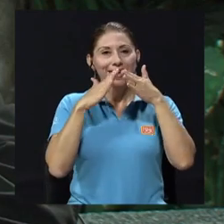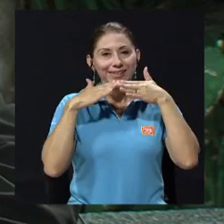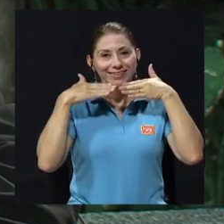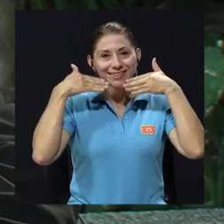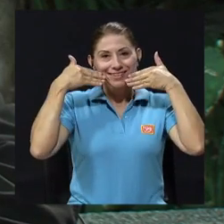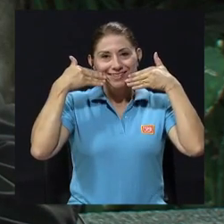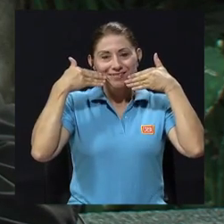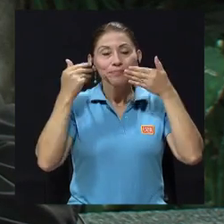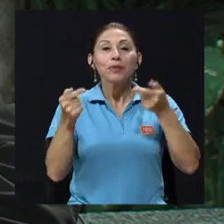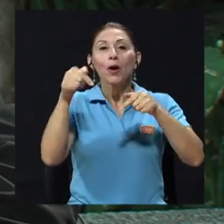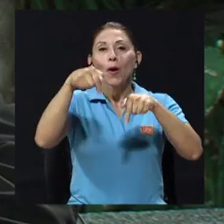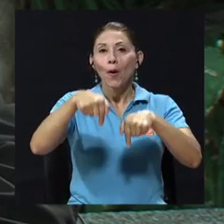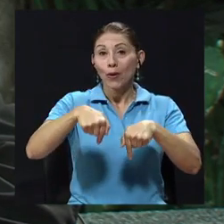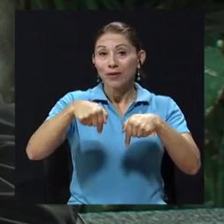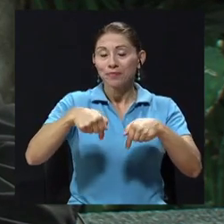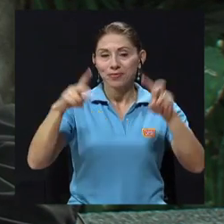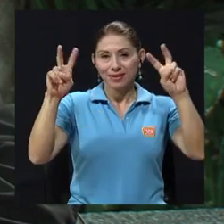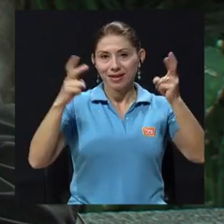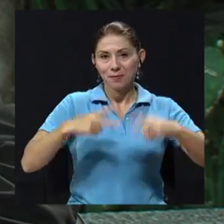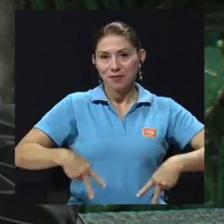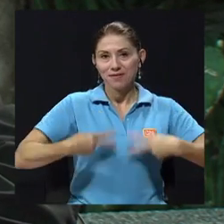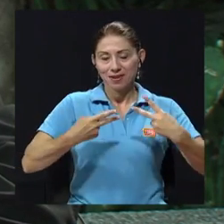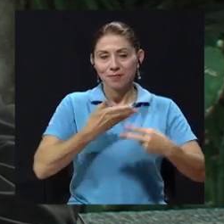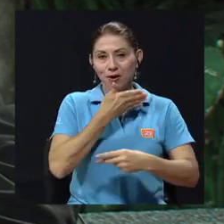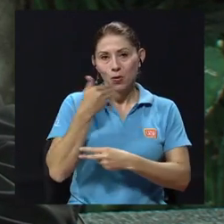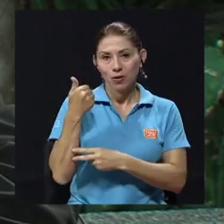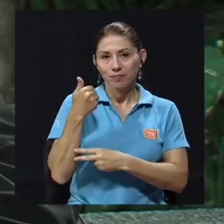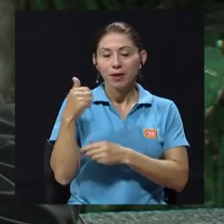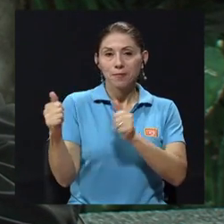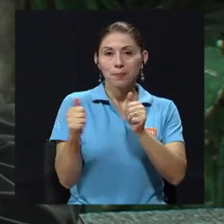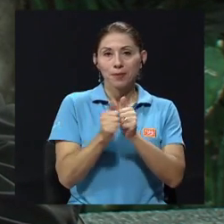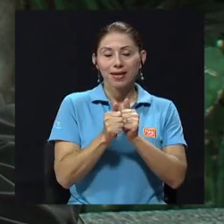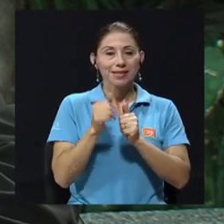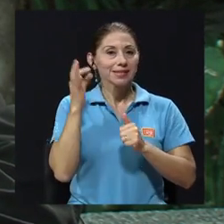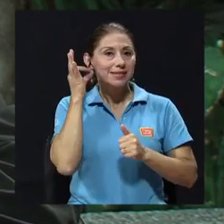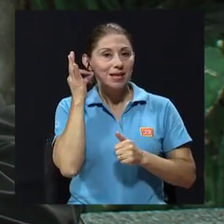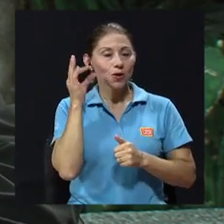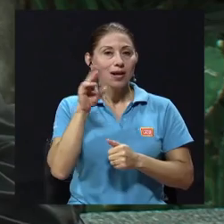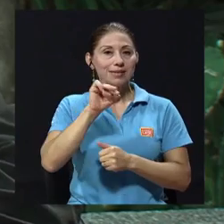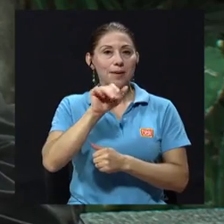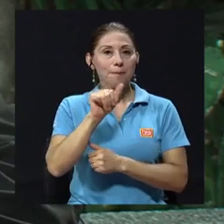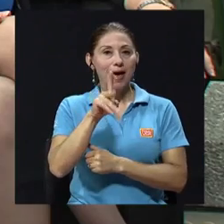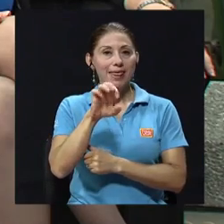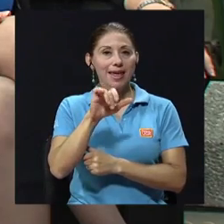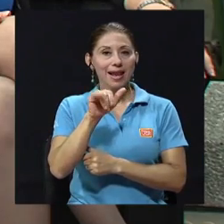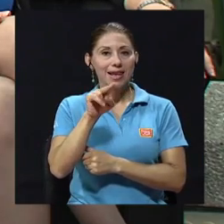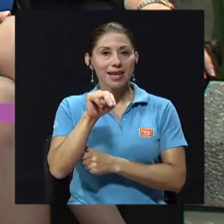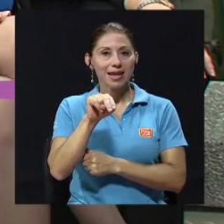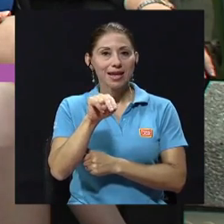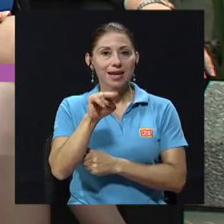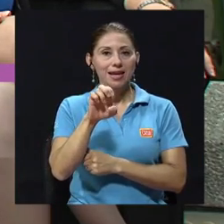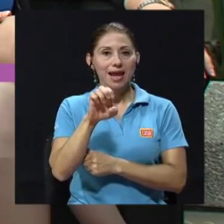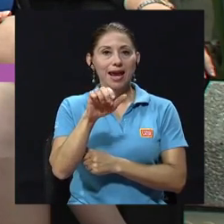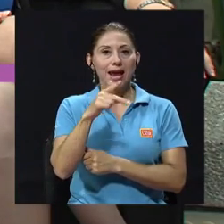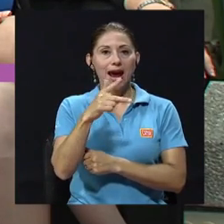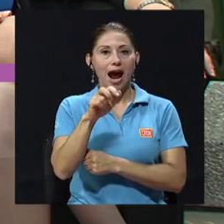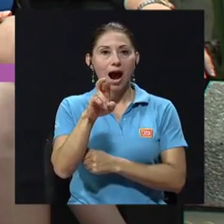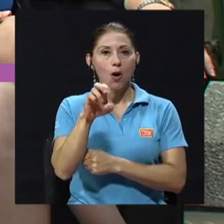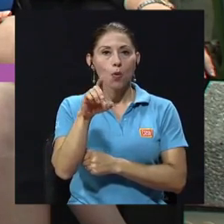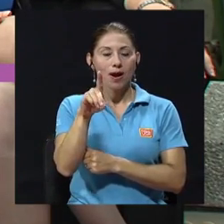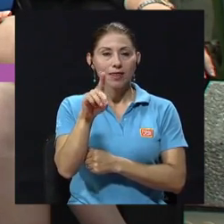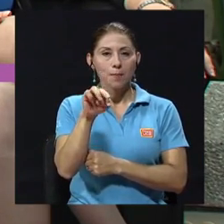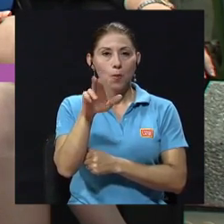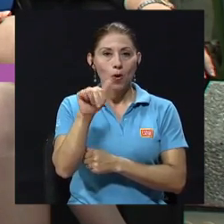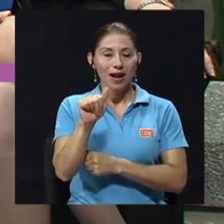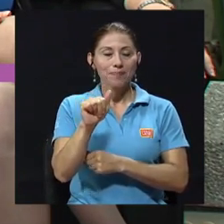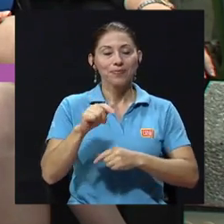El día de hoy en Vivir Mejor me van a acompañar las señoras Madeleine Howard Mora, quien